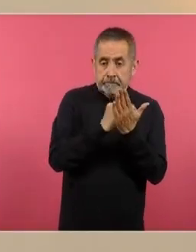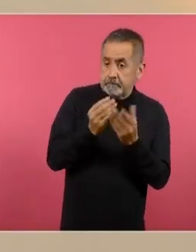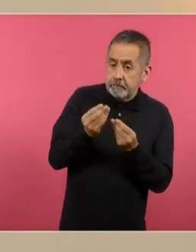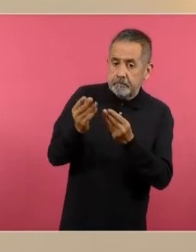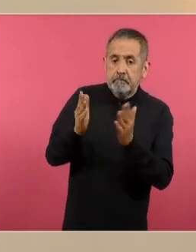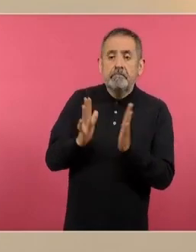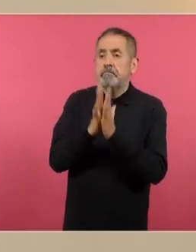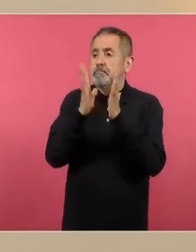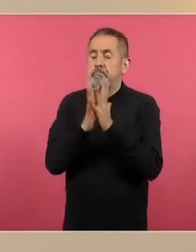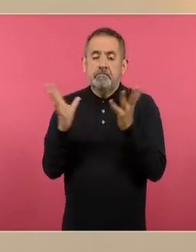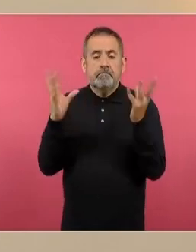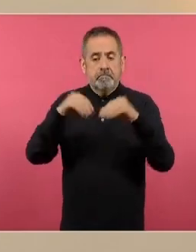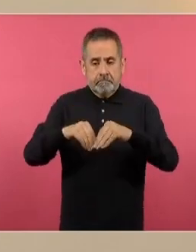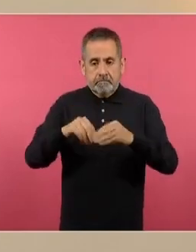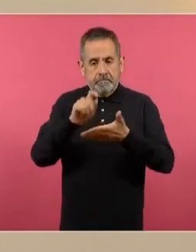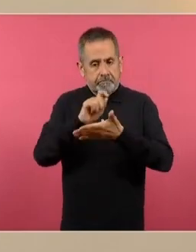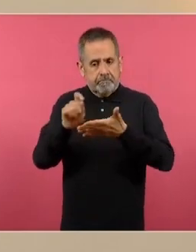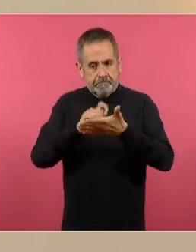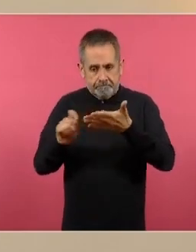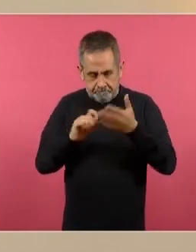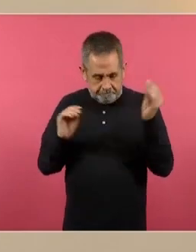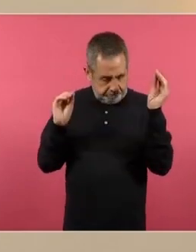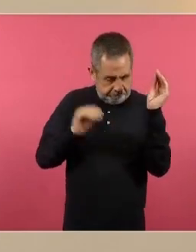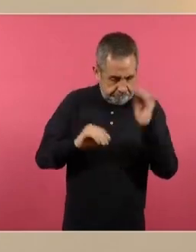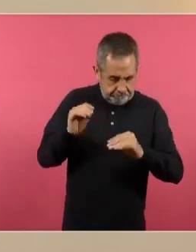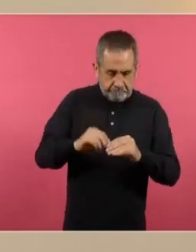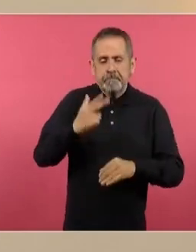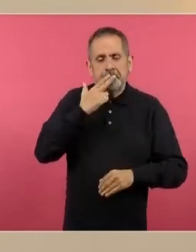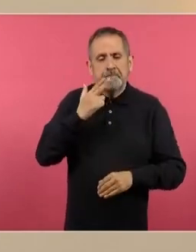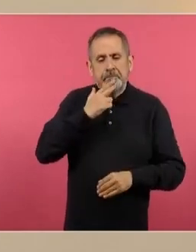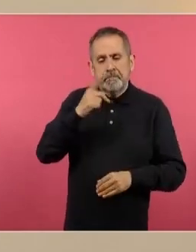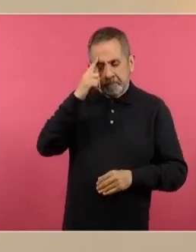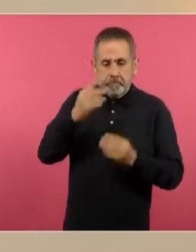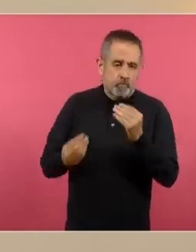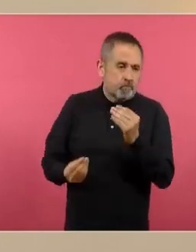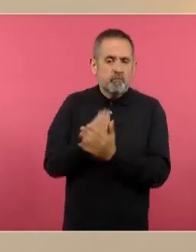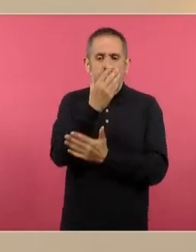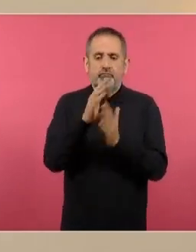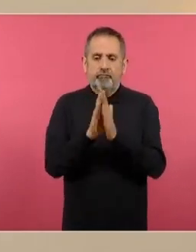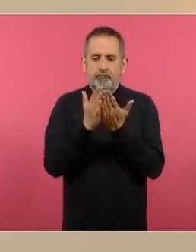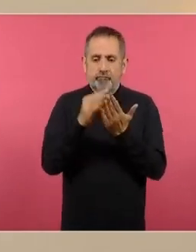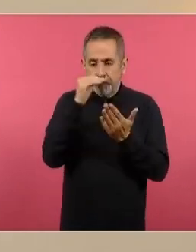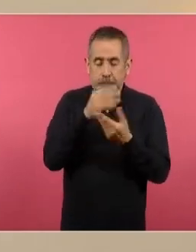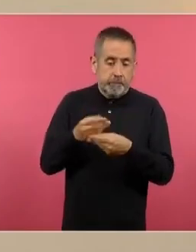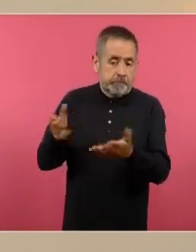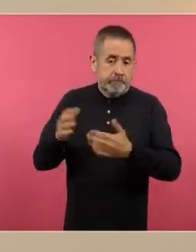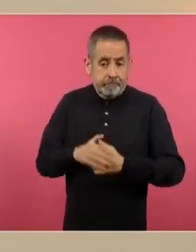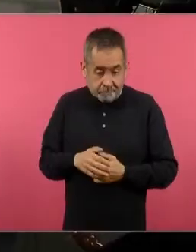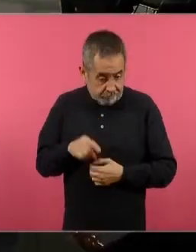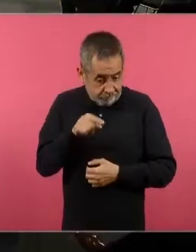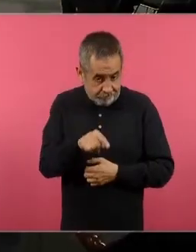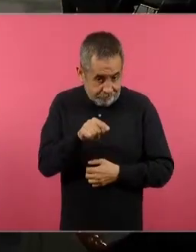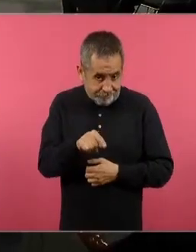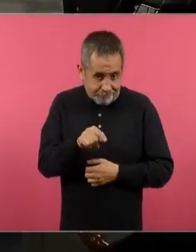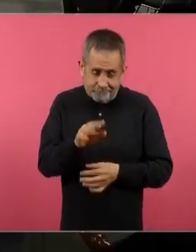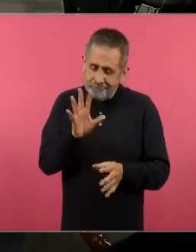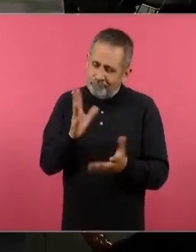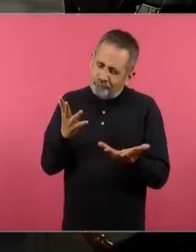los que colaboraron en esto, para que se hiciera posible que pudieran hacer estos libros que aunque no parecen son totalmente